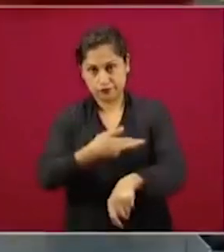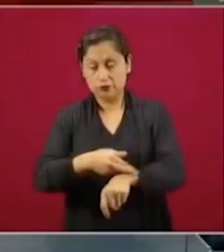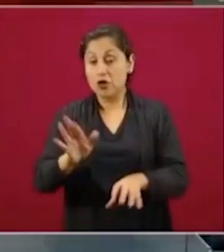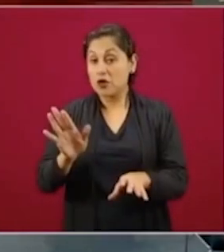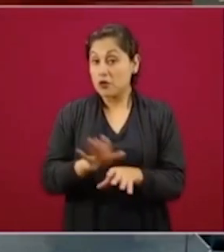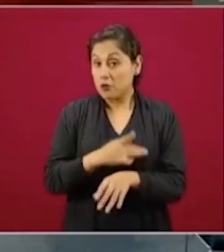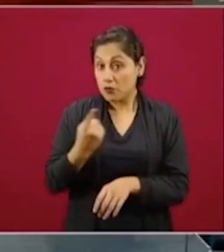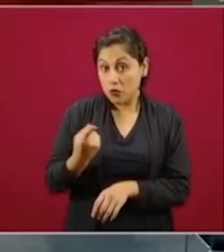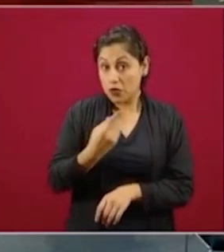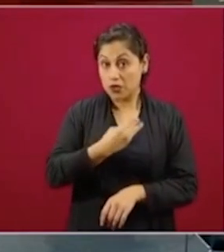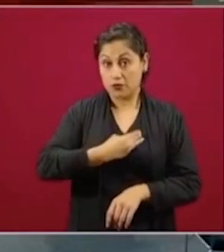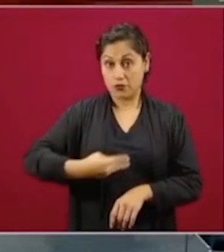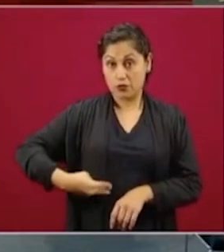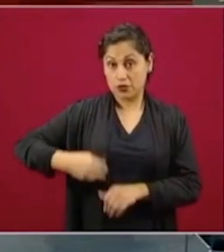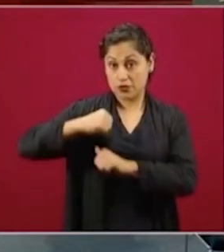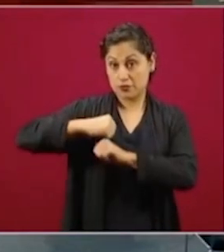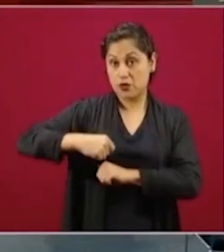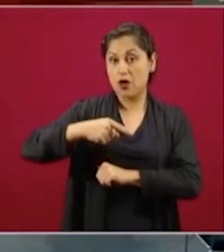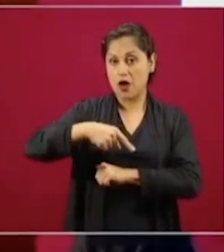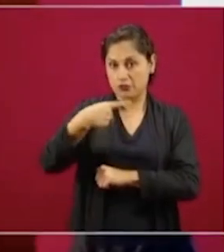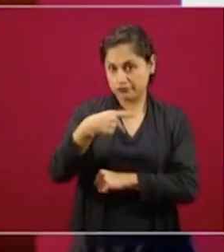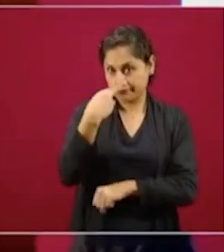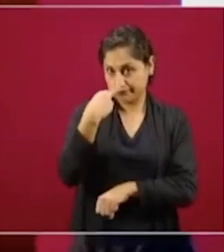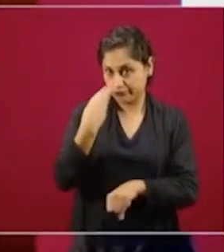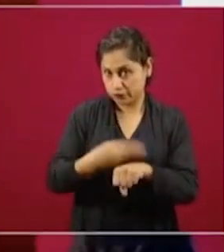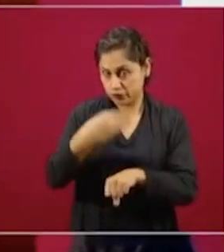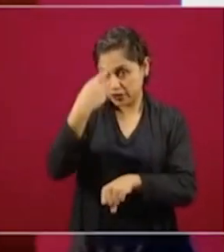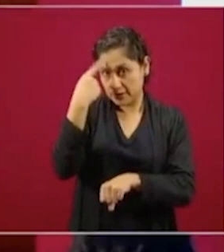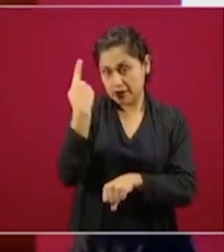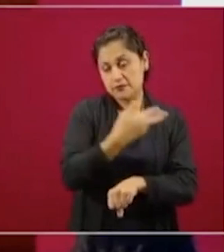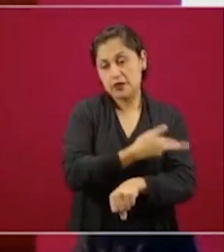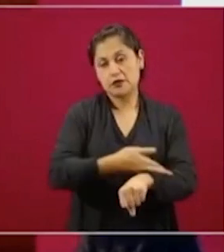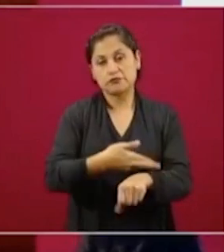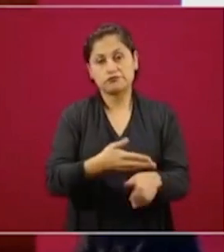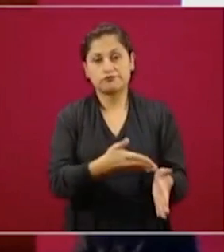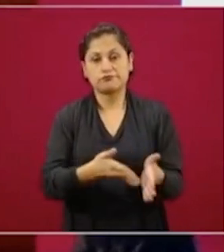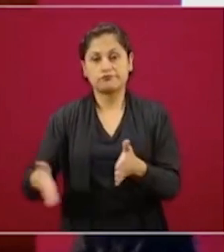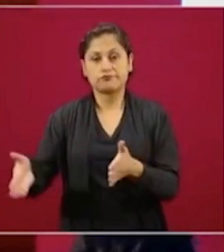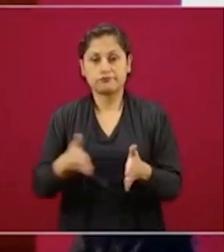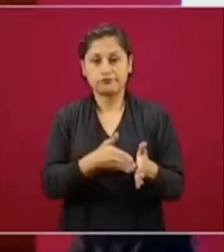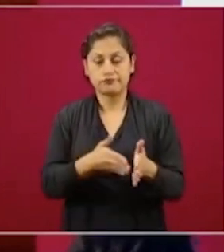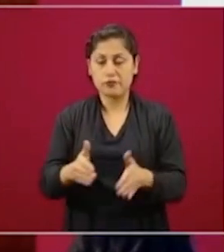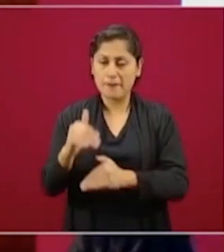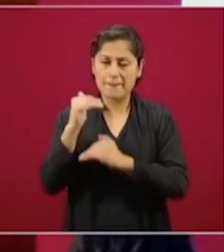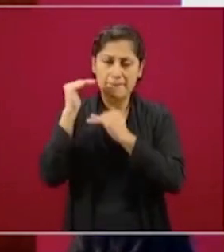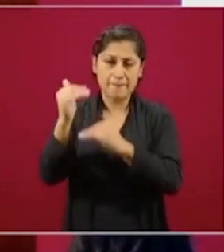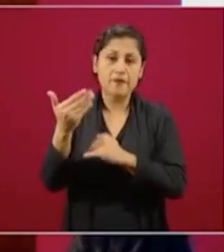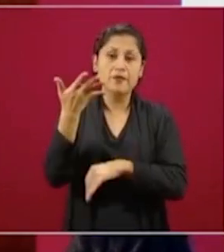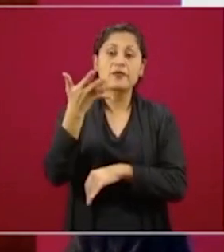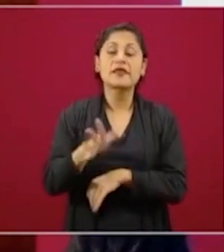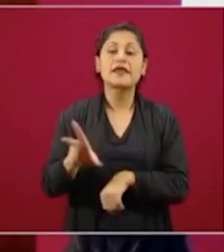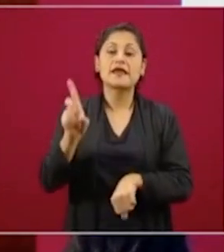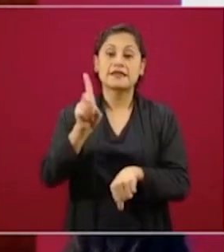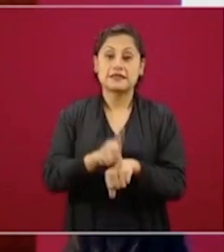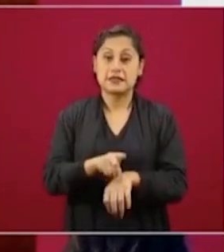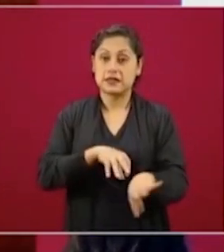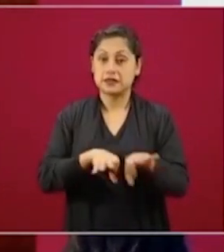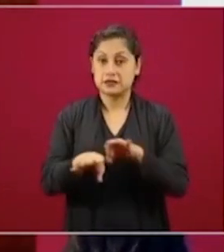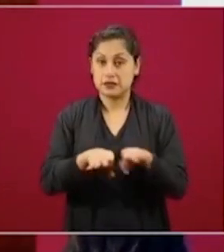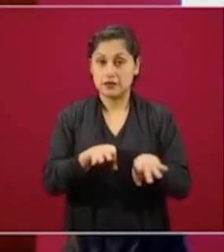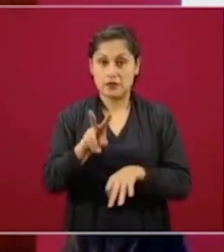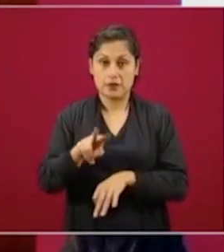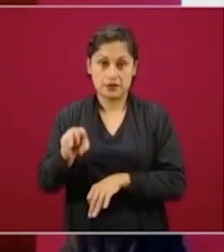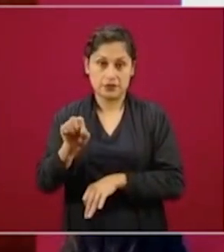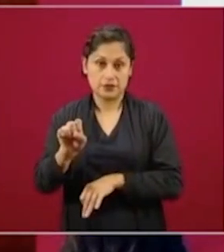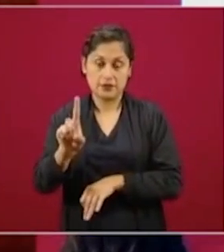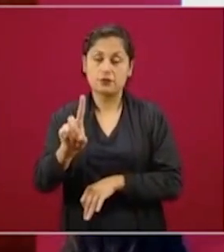para emitir esta licencia, en un plazo no mayor, máximo de 10 días hábiles y en únicamente tres